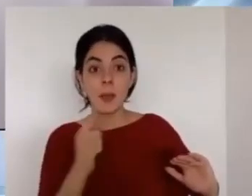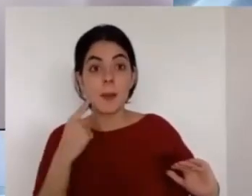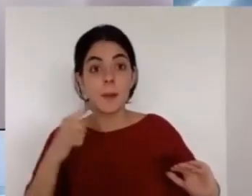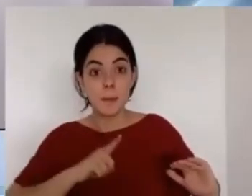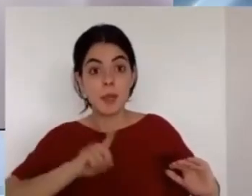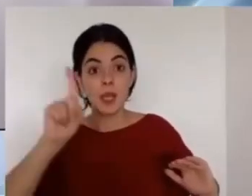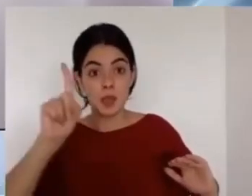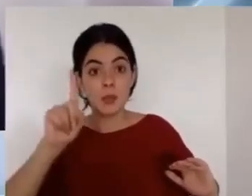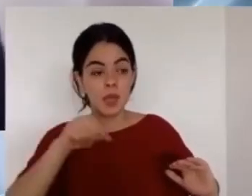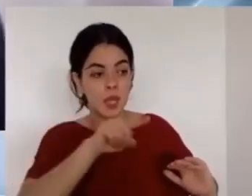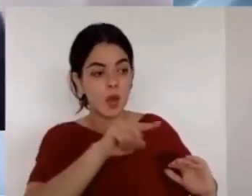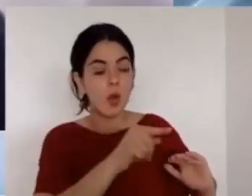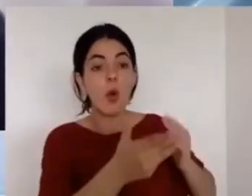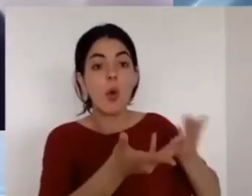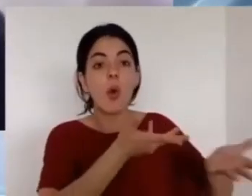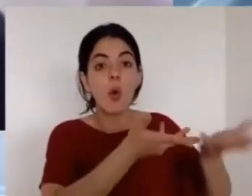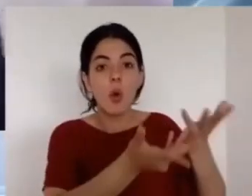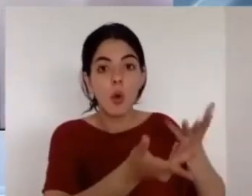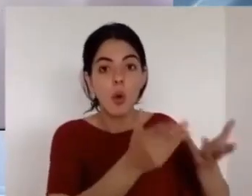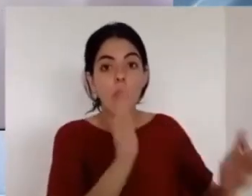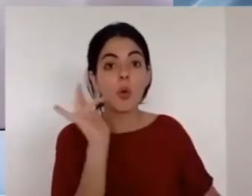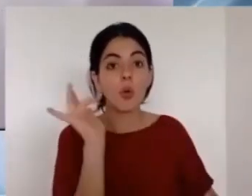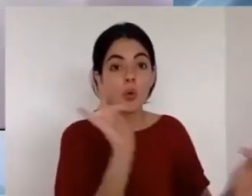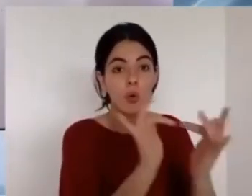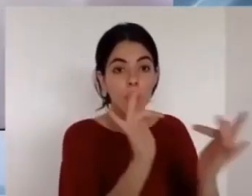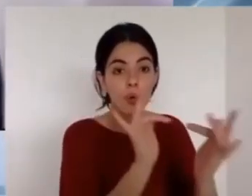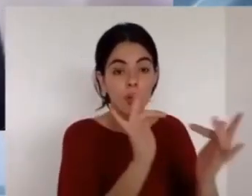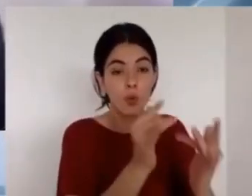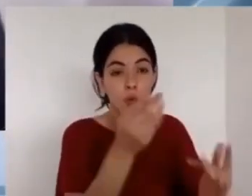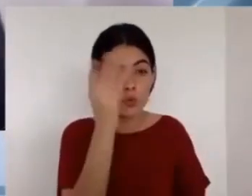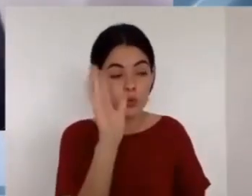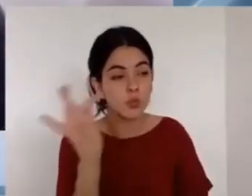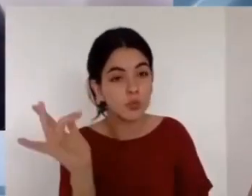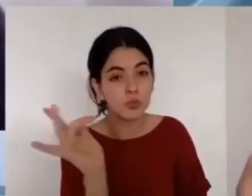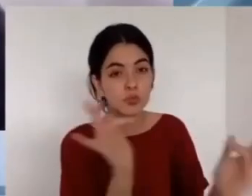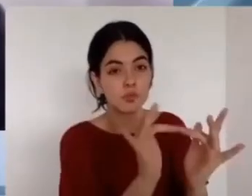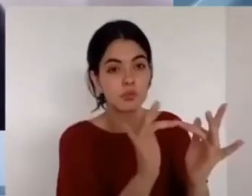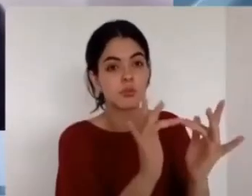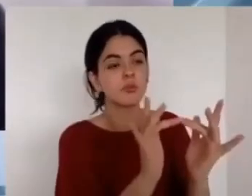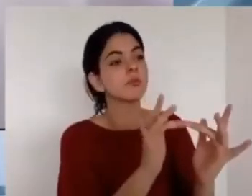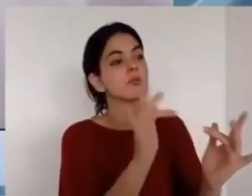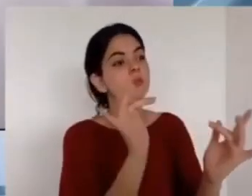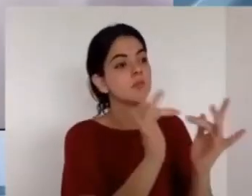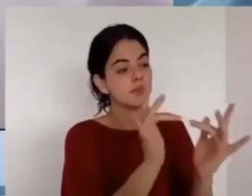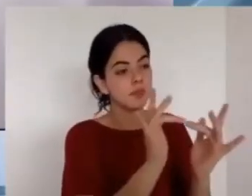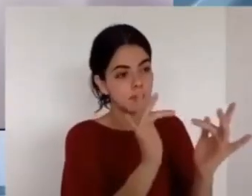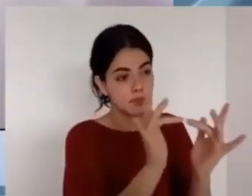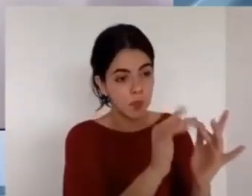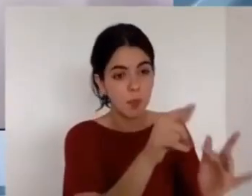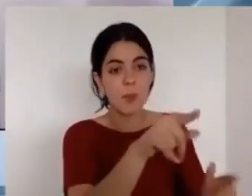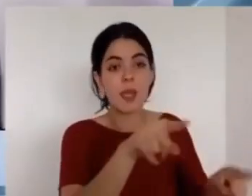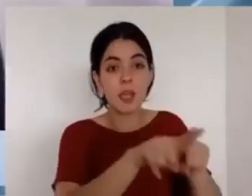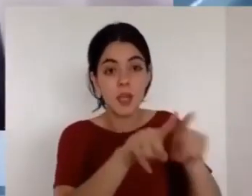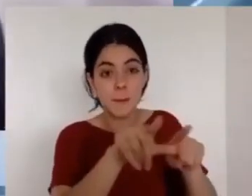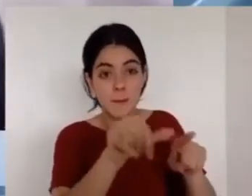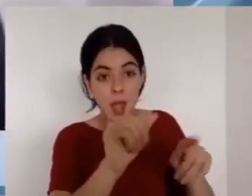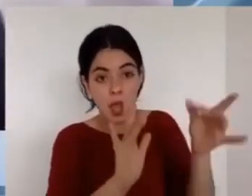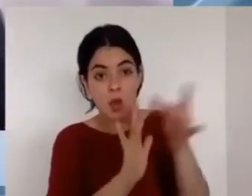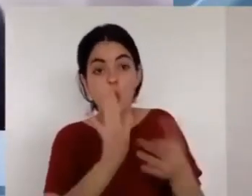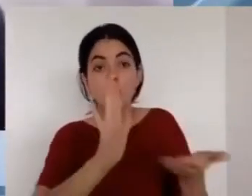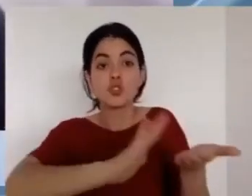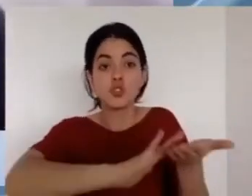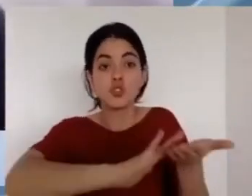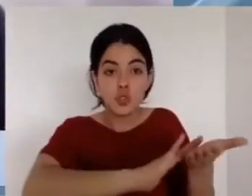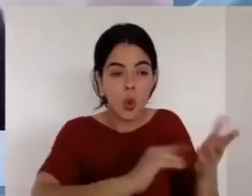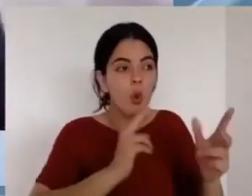de la comunión que habla la biblia la primera es la comunión con Dios la segunda es la